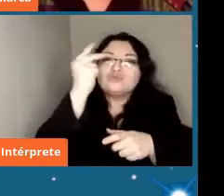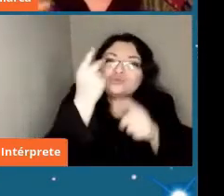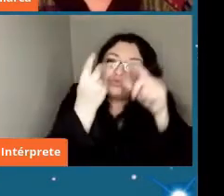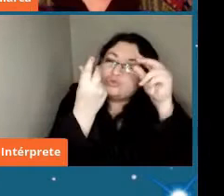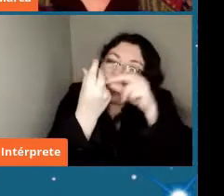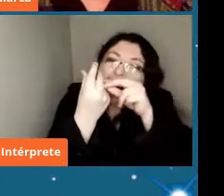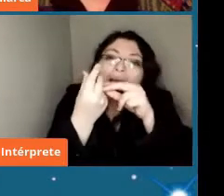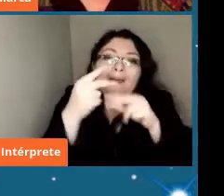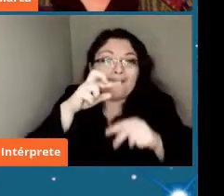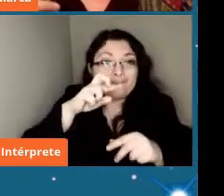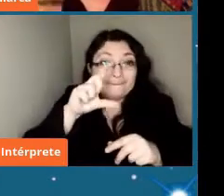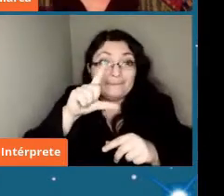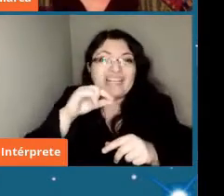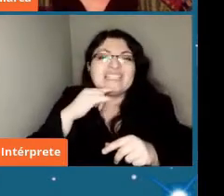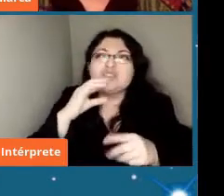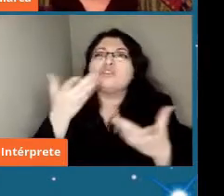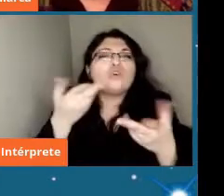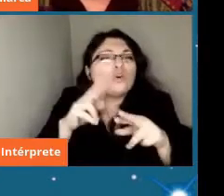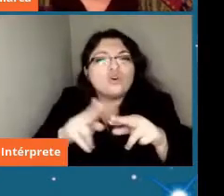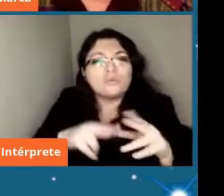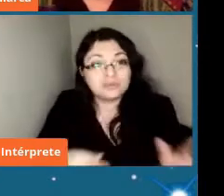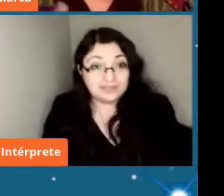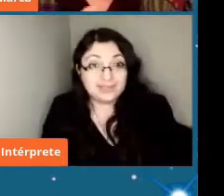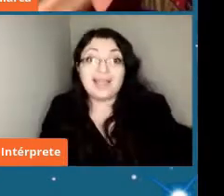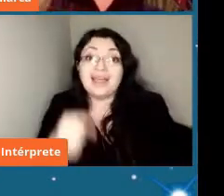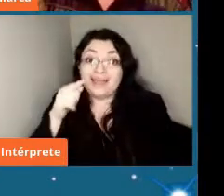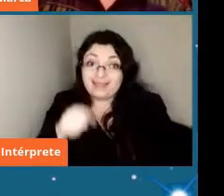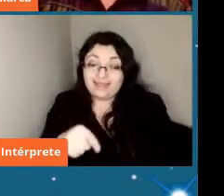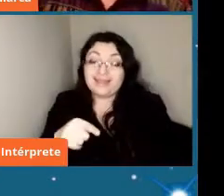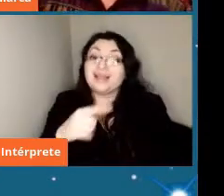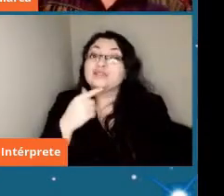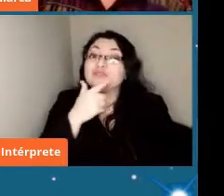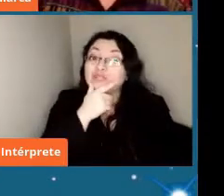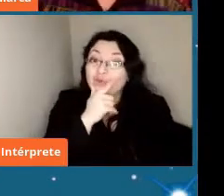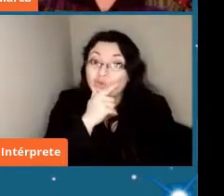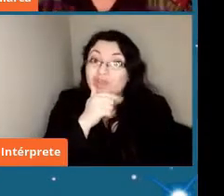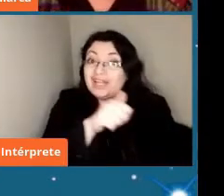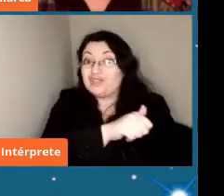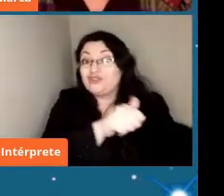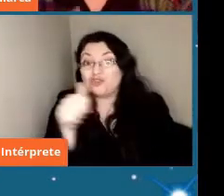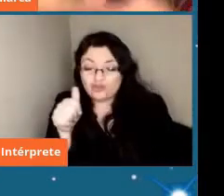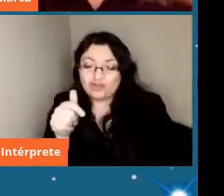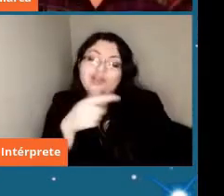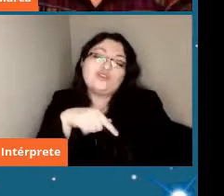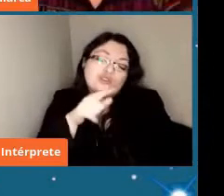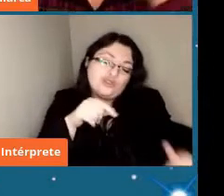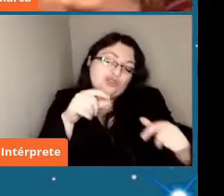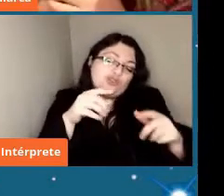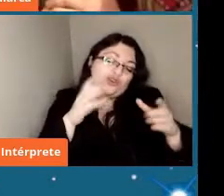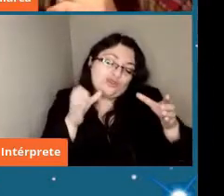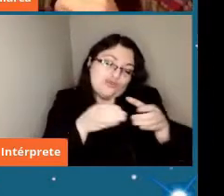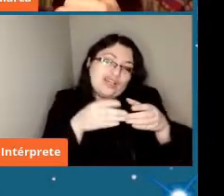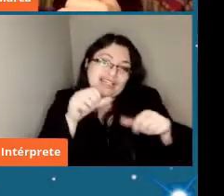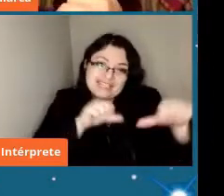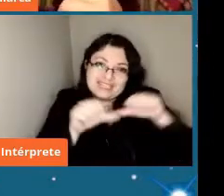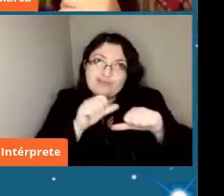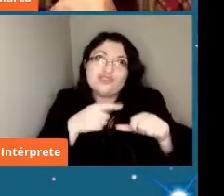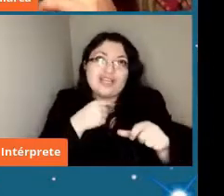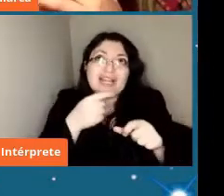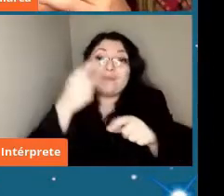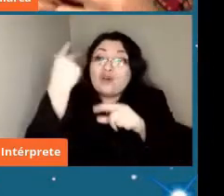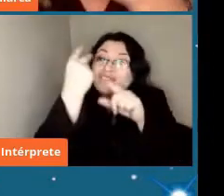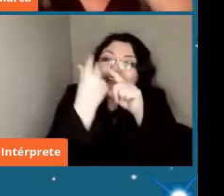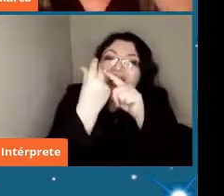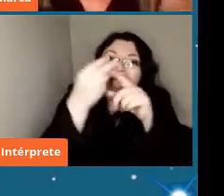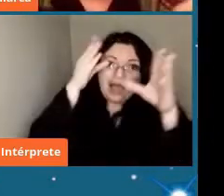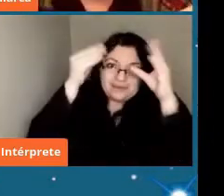va a pasar eso esa es una pregunta que todos todos los que estamos nosotros somos del lado científico lo que nos interesa es aprender de esas rocas desde